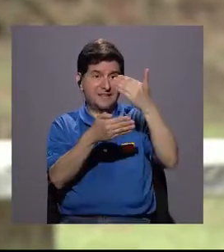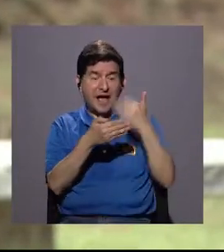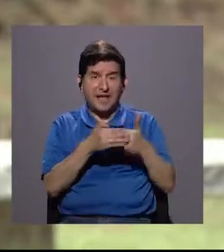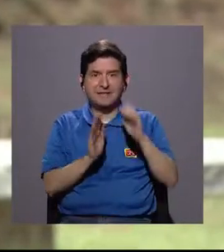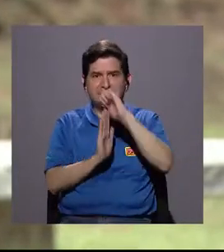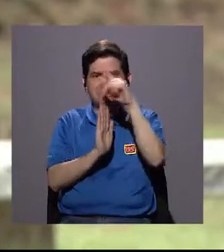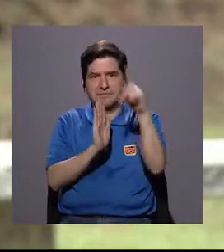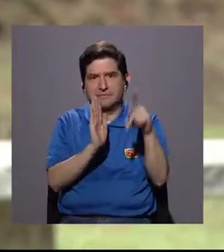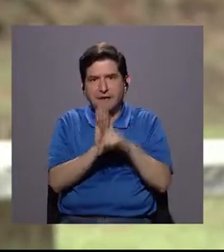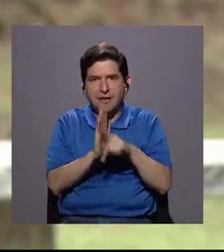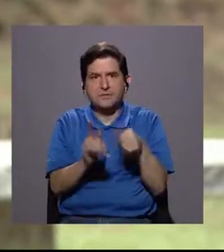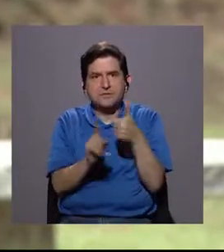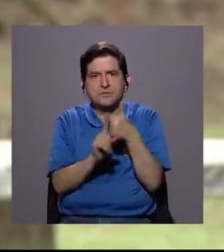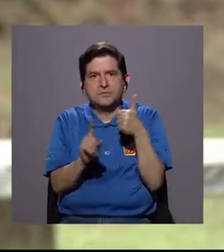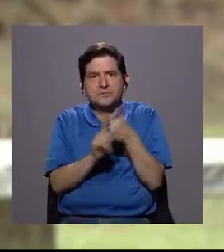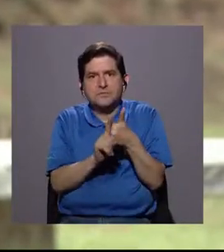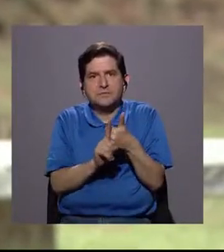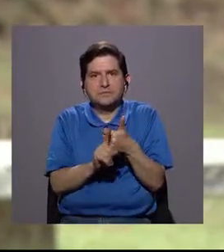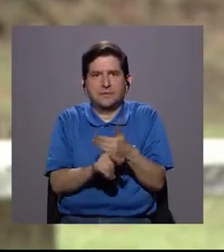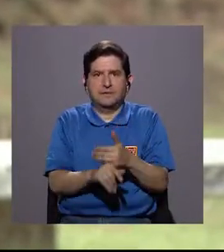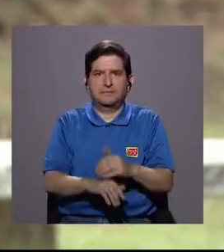a la constitución política.